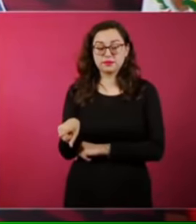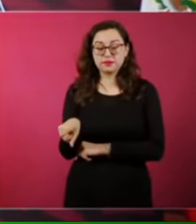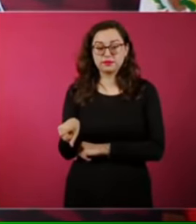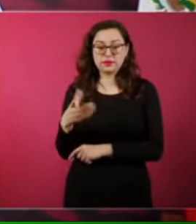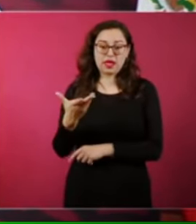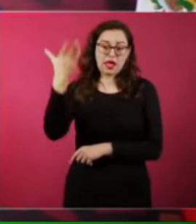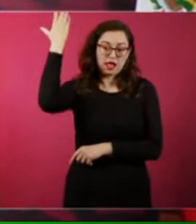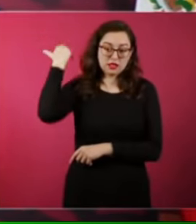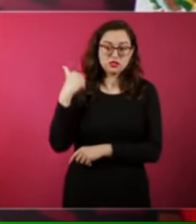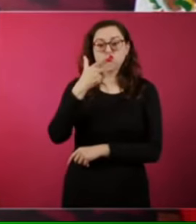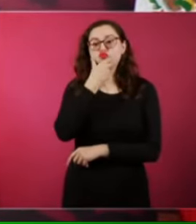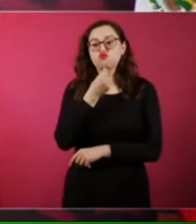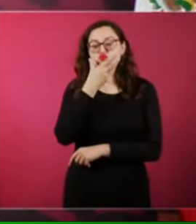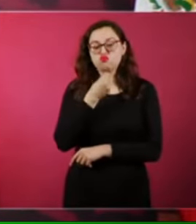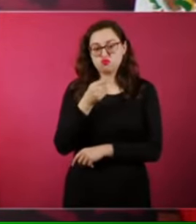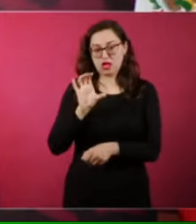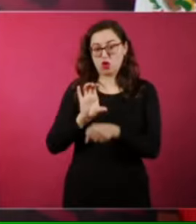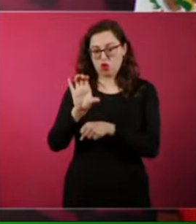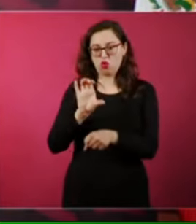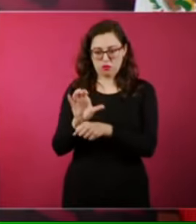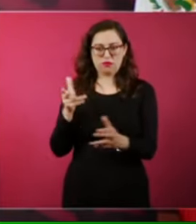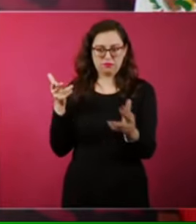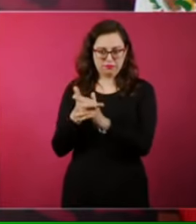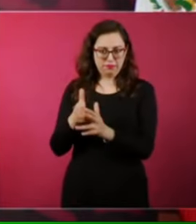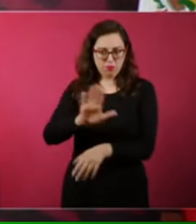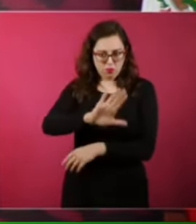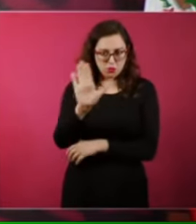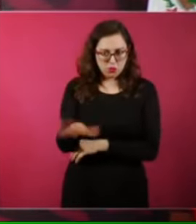asesinaron a un dirigente colombiano al